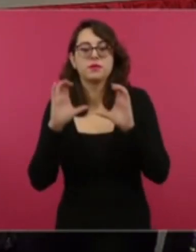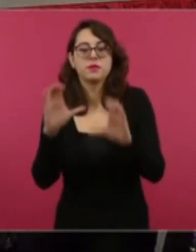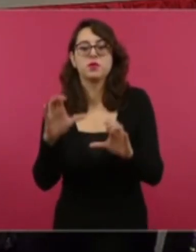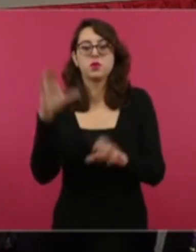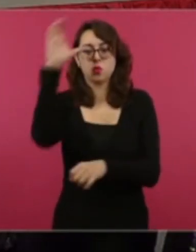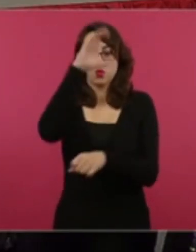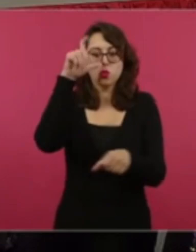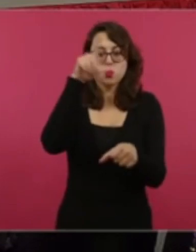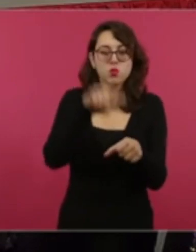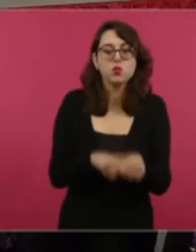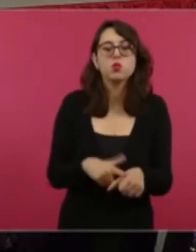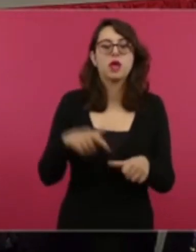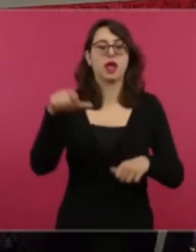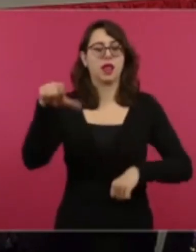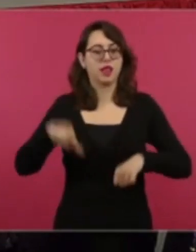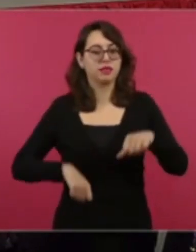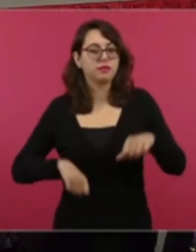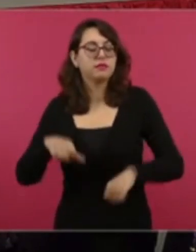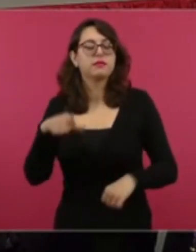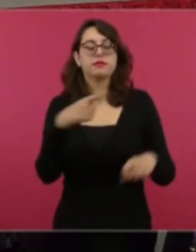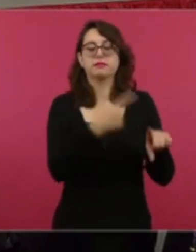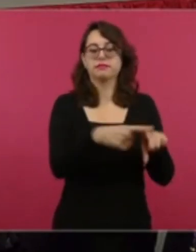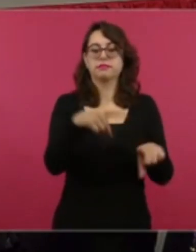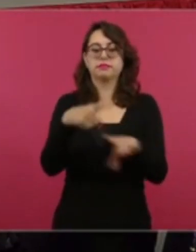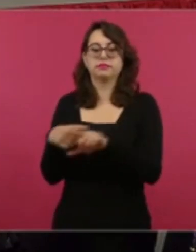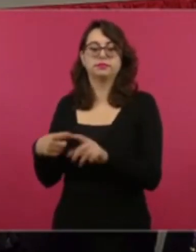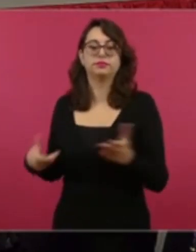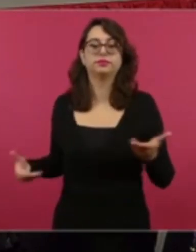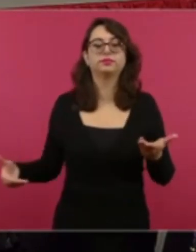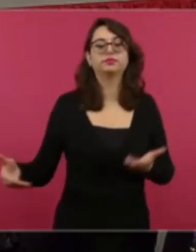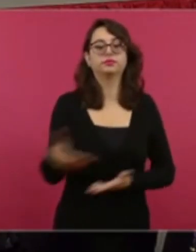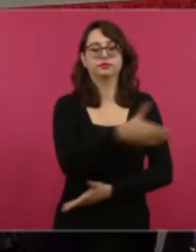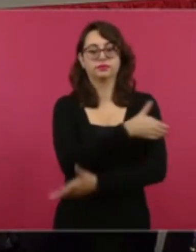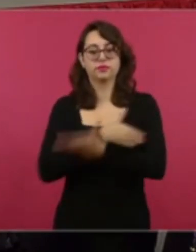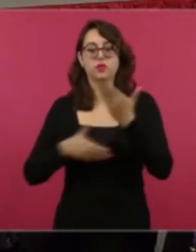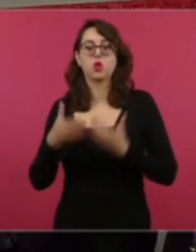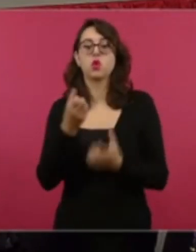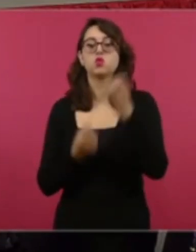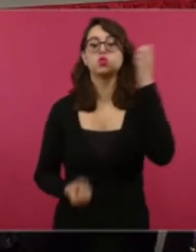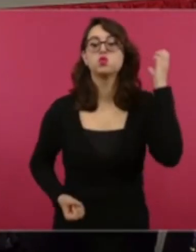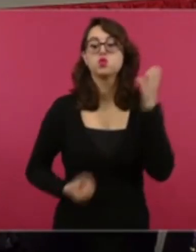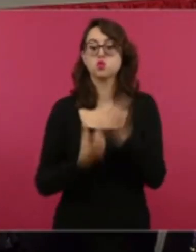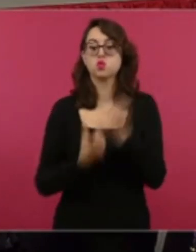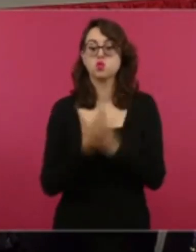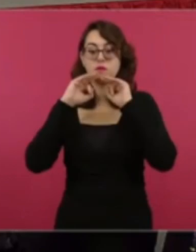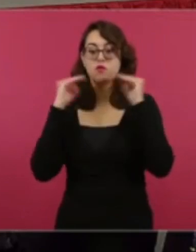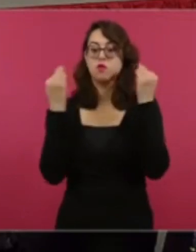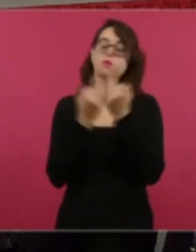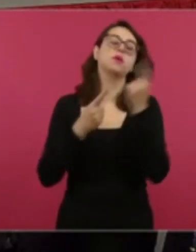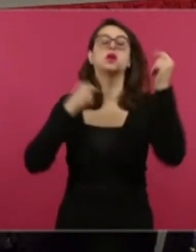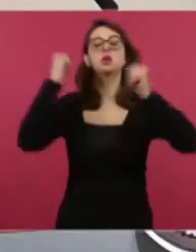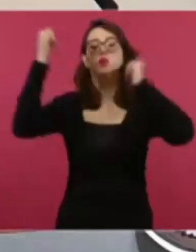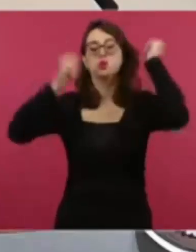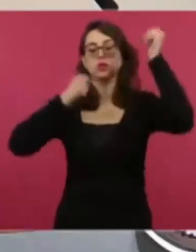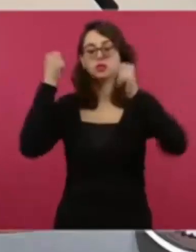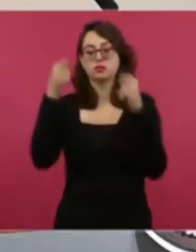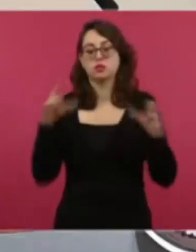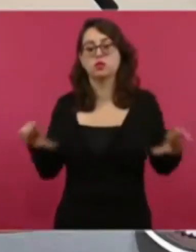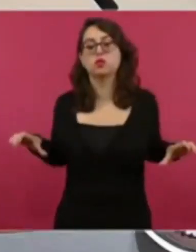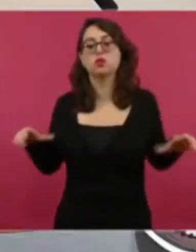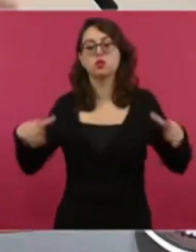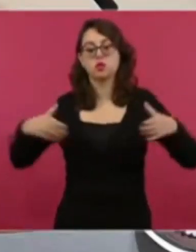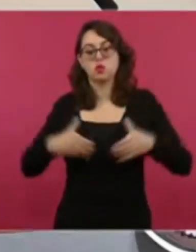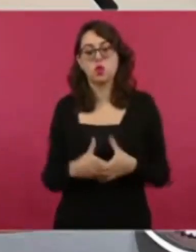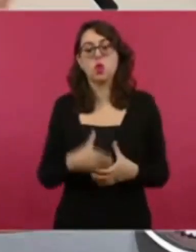cultural establecida en la zona, generando así un formato de turismo comunitario en donde las y los